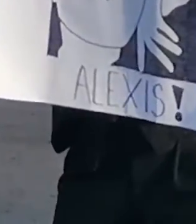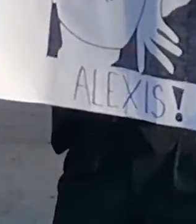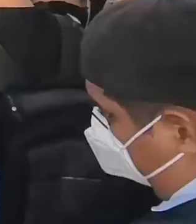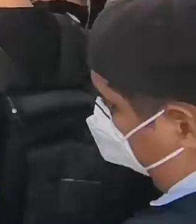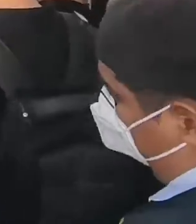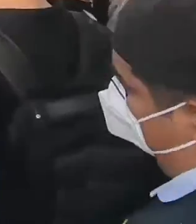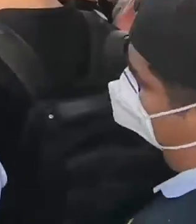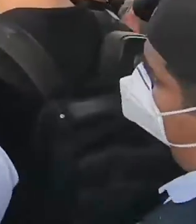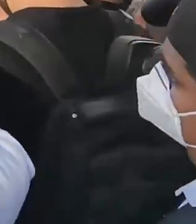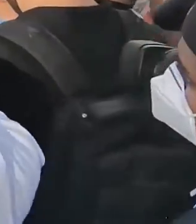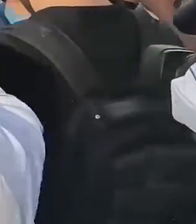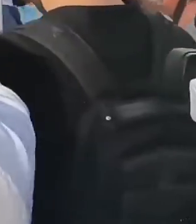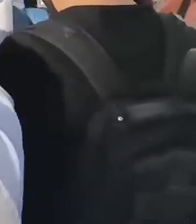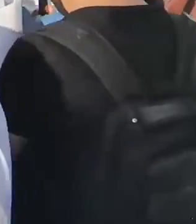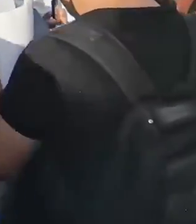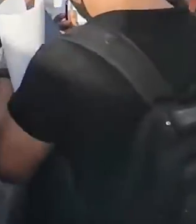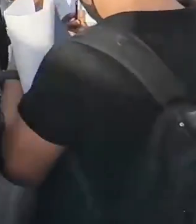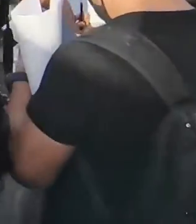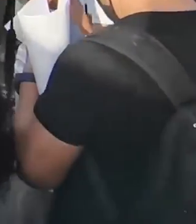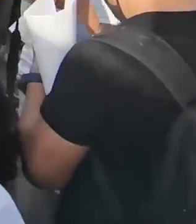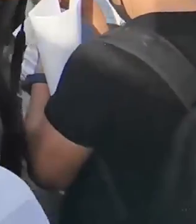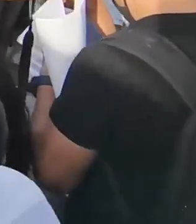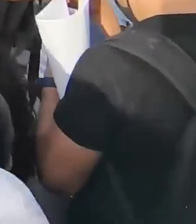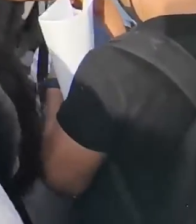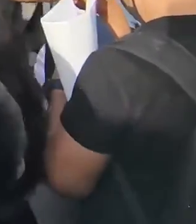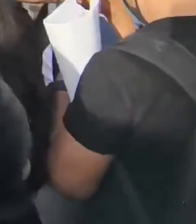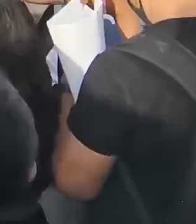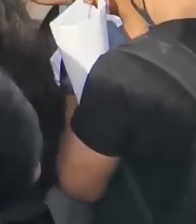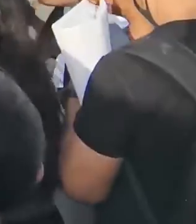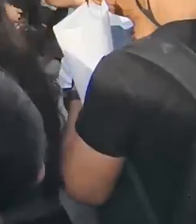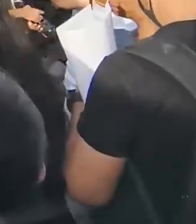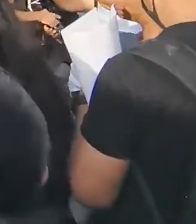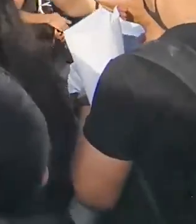espacio. Con imágenes de Eduard Rodríguez, Juan Carlos Mendoza, Notivisión.